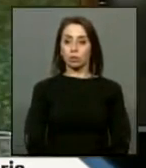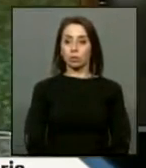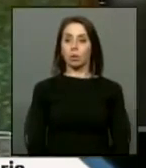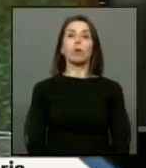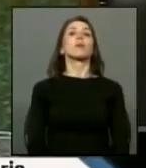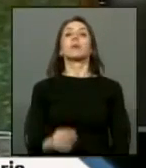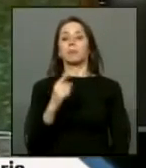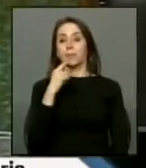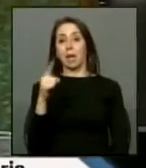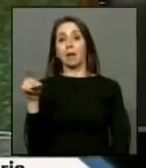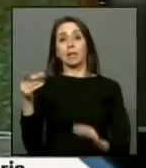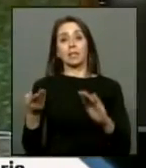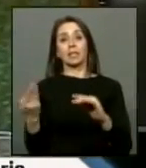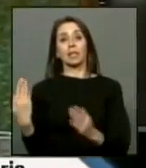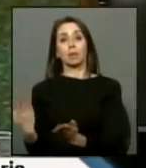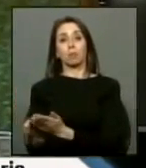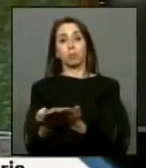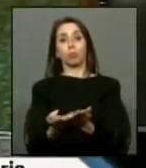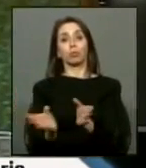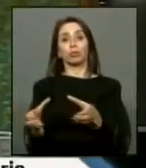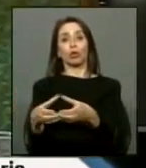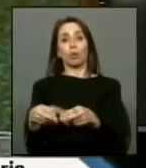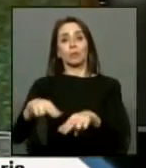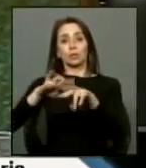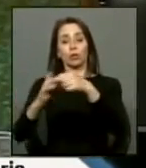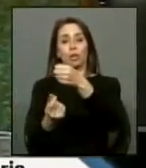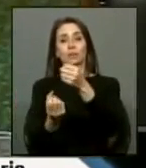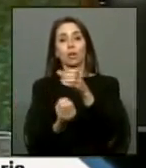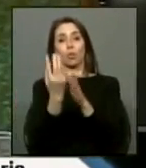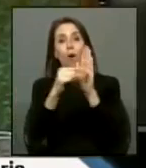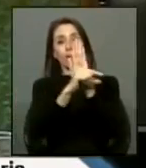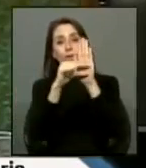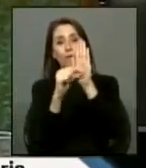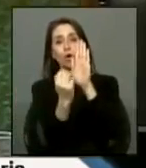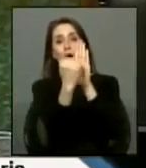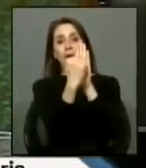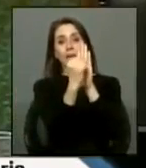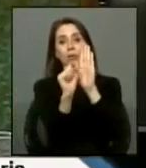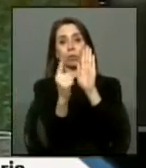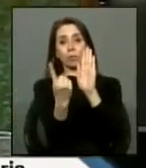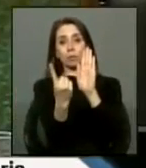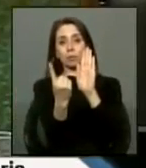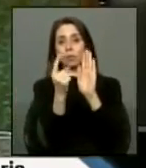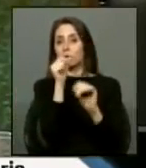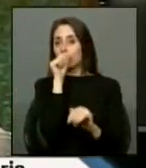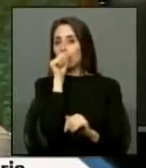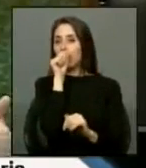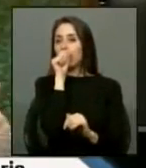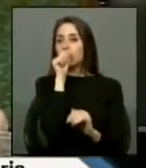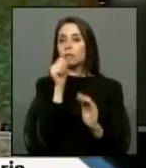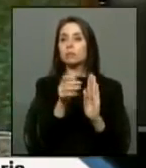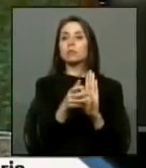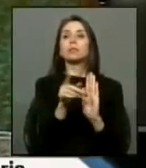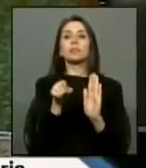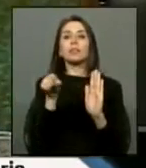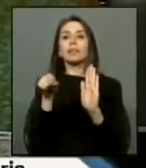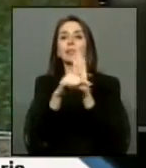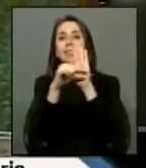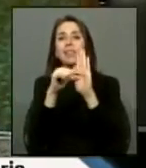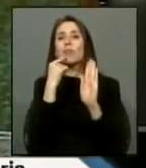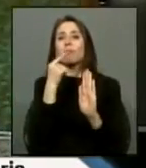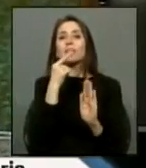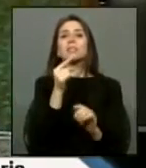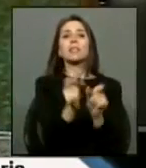indicación propuesta por la comisión de hacienda artículo primero la que excluye a los parlamentarios en